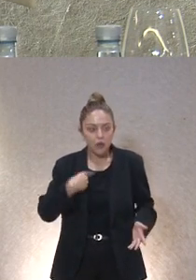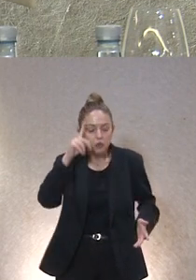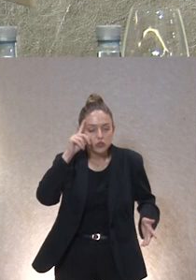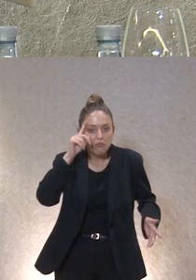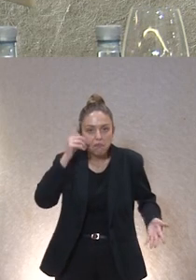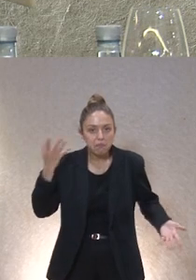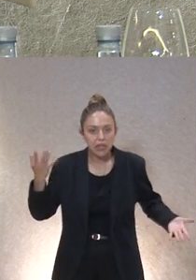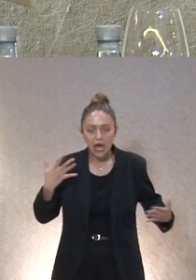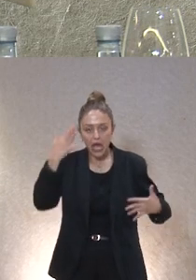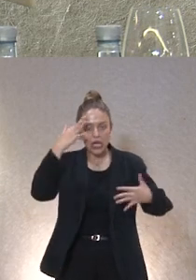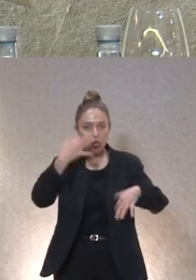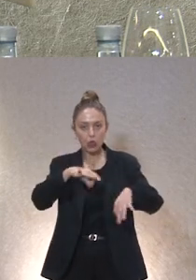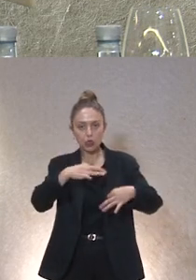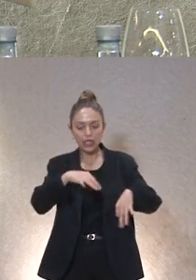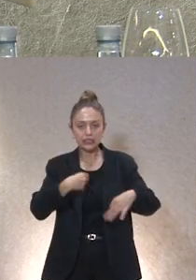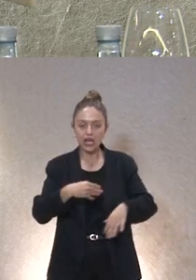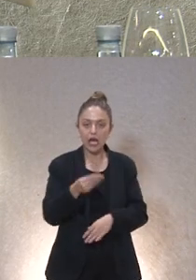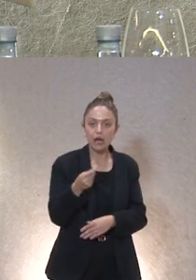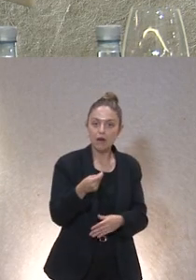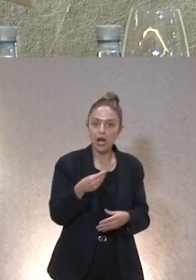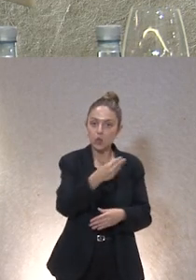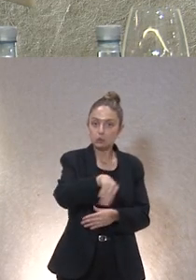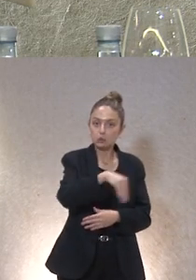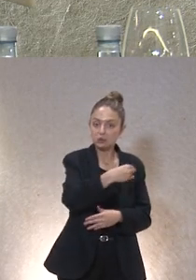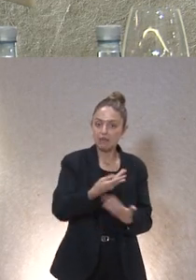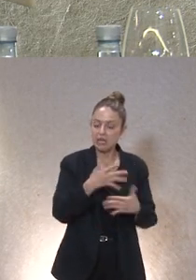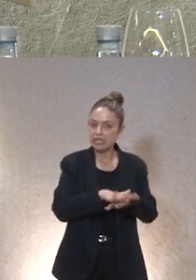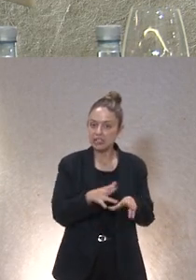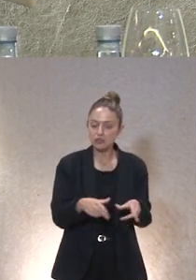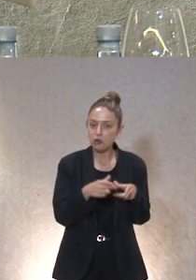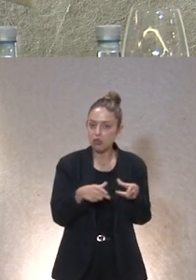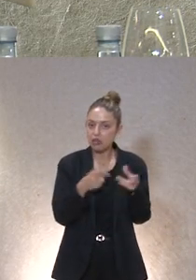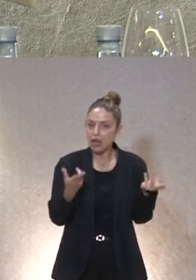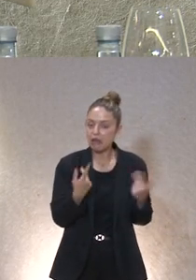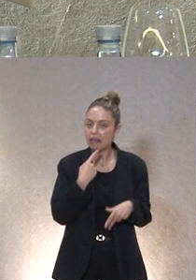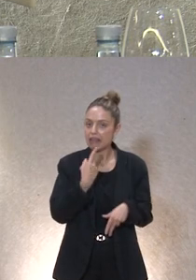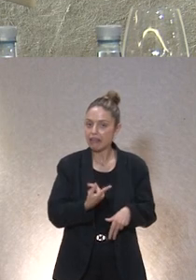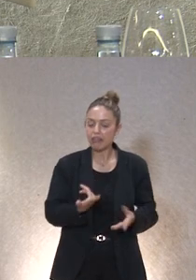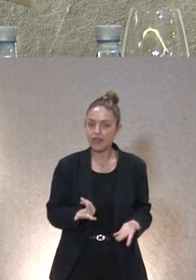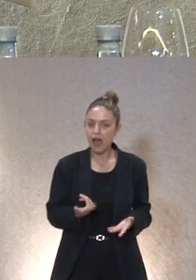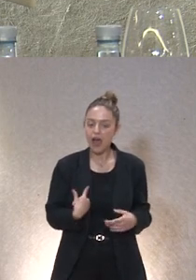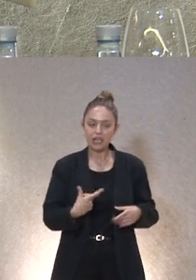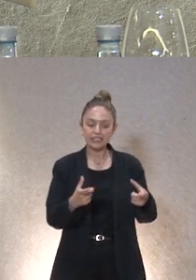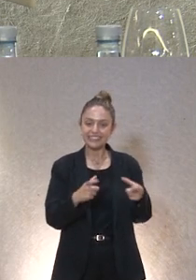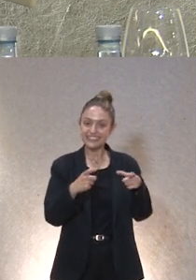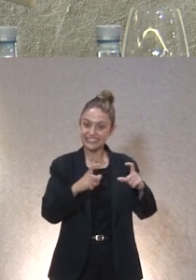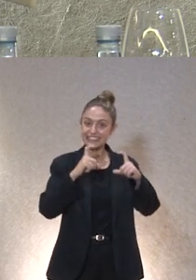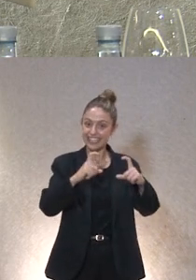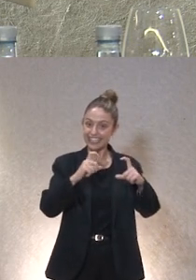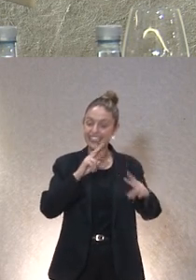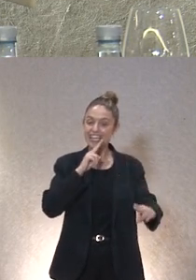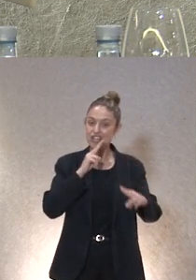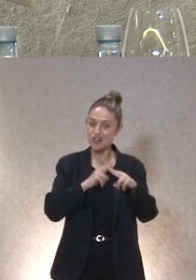además utilizaba la tarjeta de crédito en las redes sociales poniendo la tarjeta de crédito su nombre